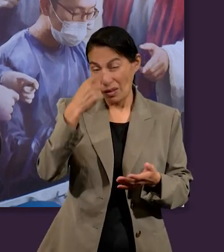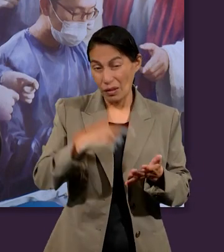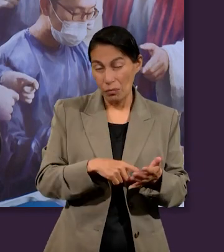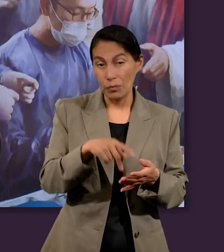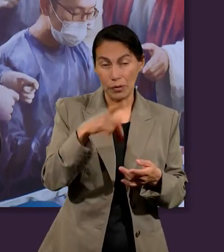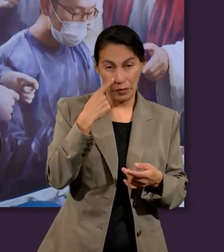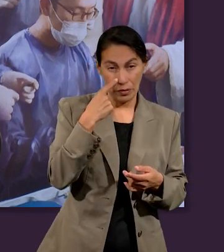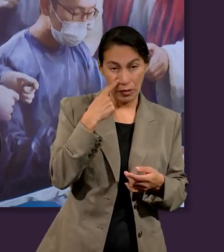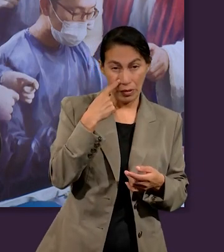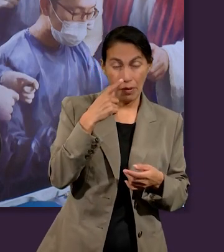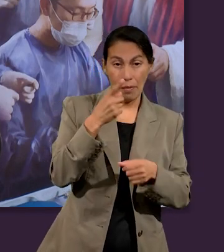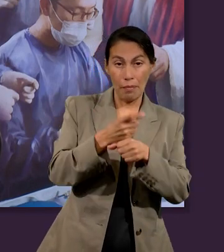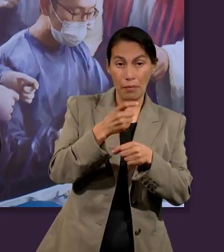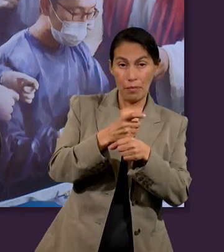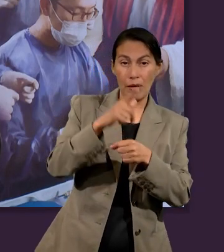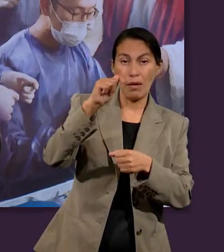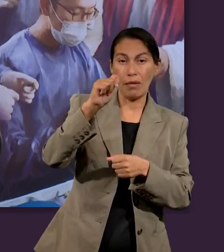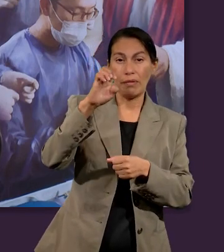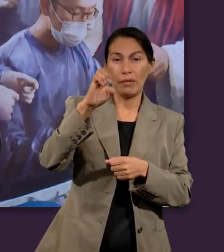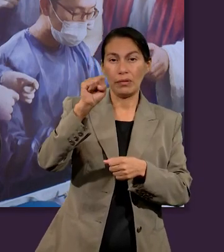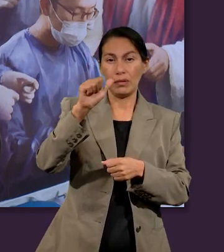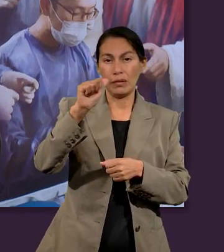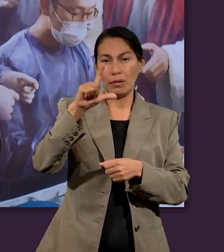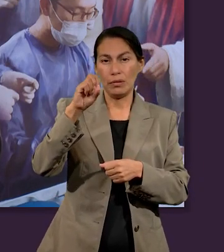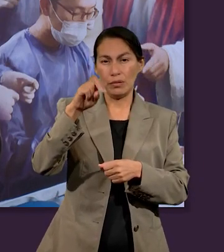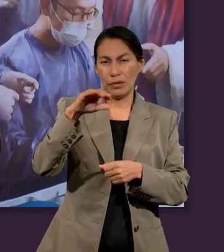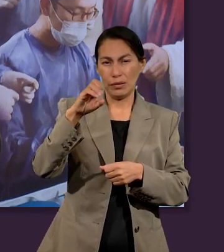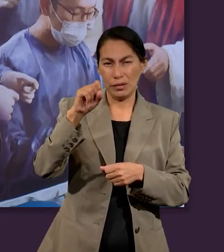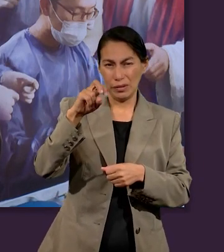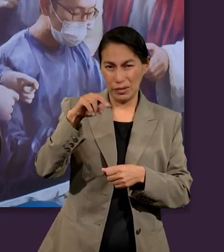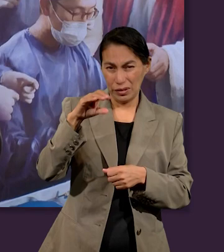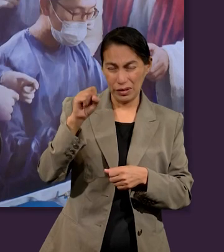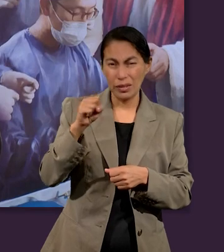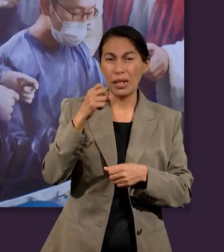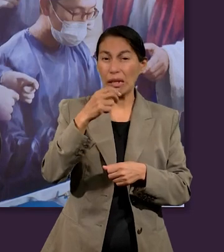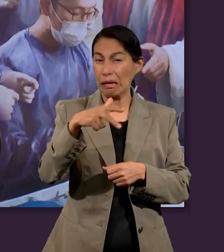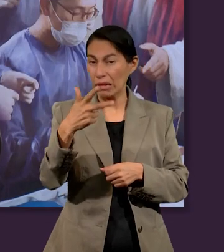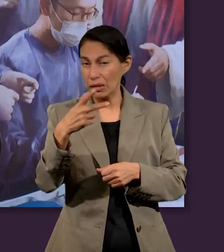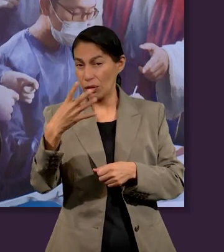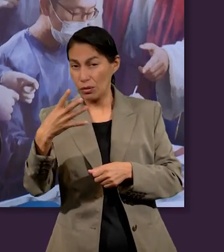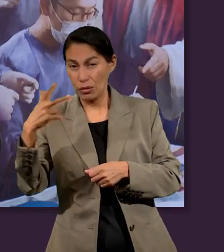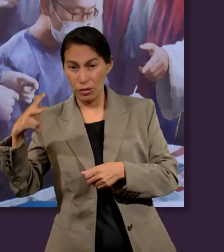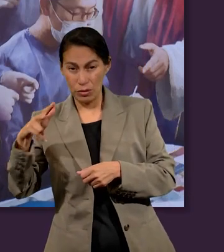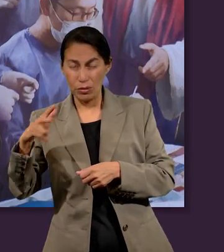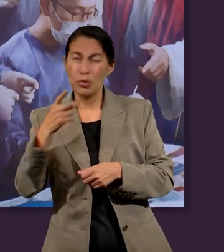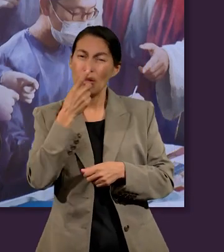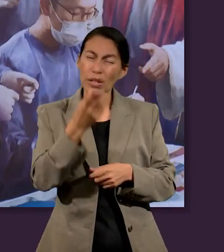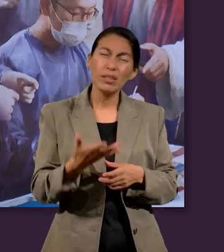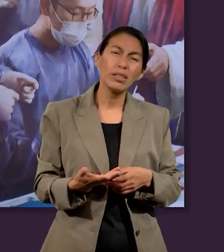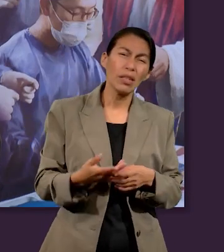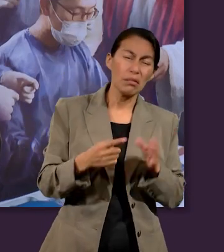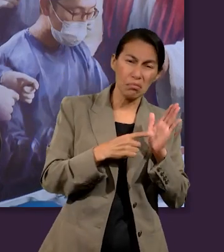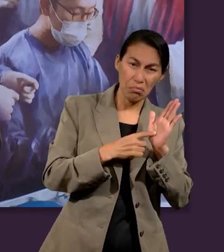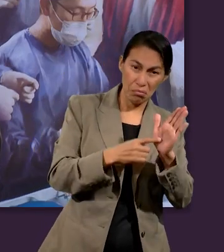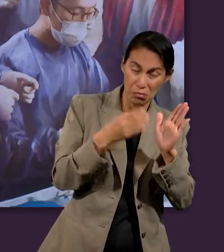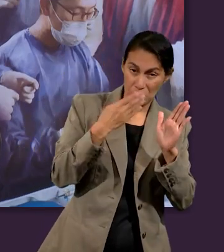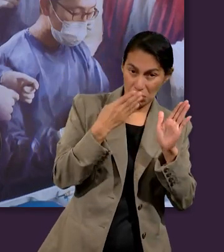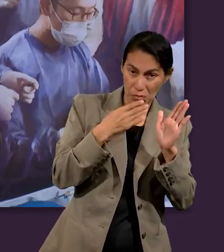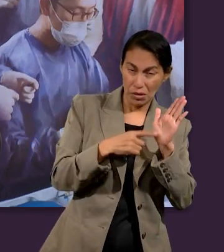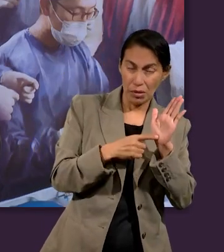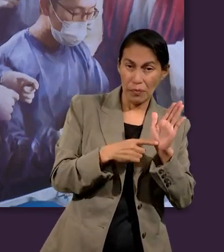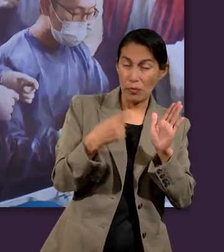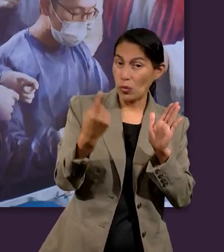Entonces podemos ver claramente en Primera de Tesalonicenses 4 de 13 a 18 y también en otros